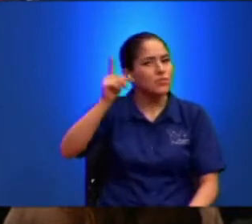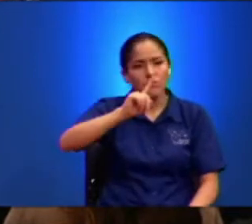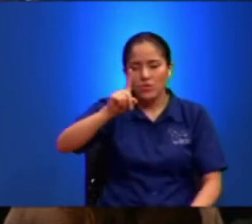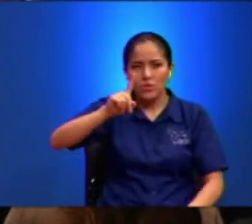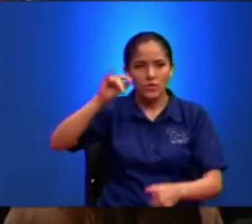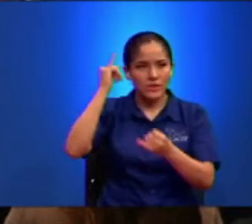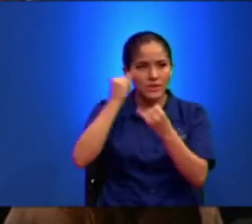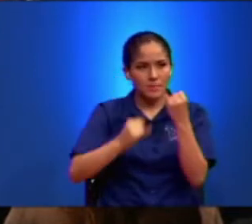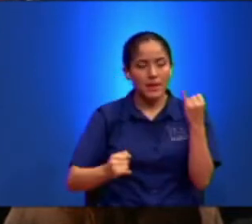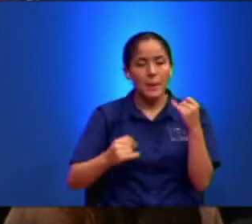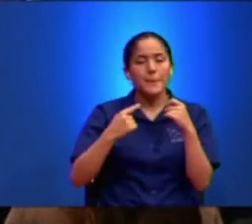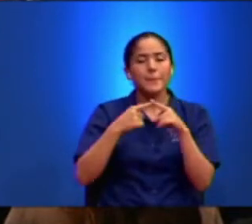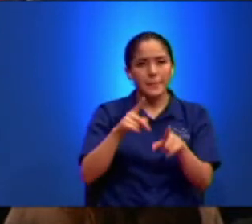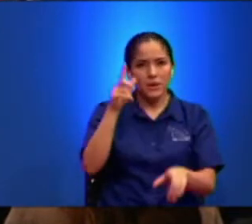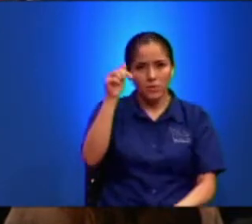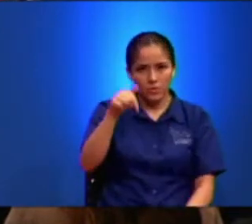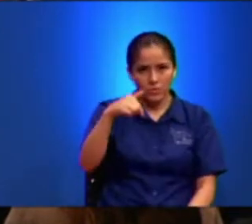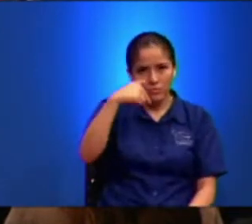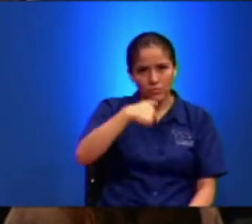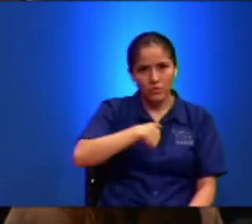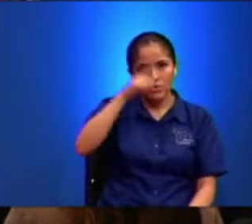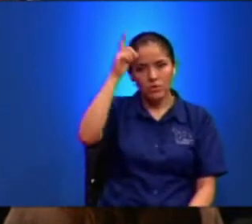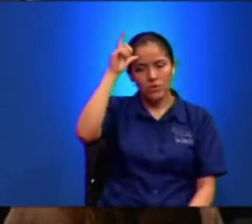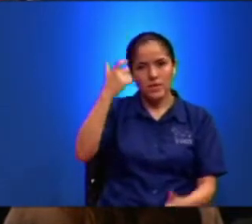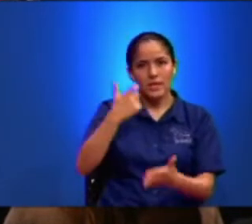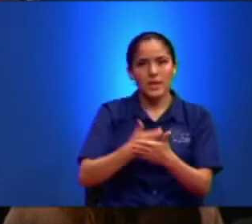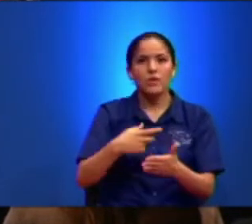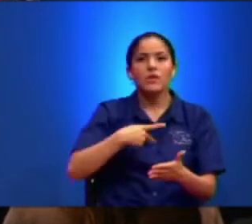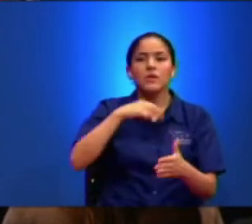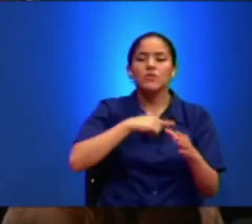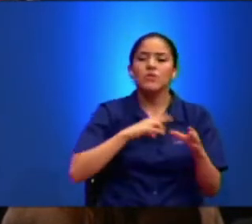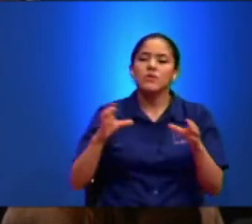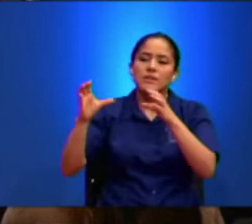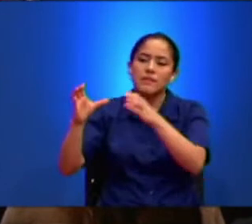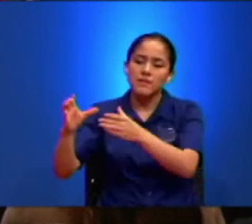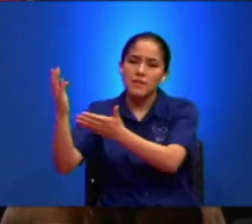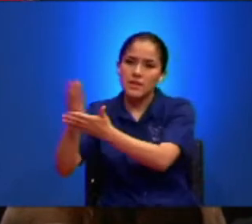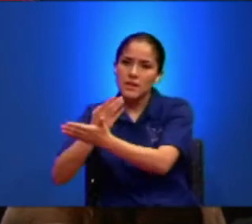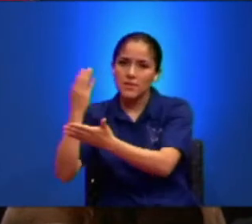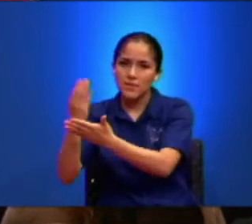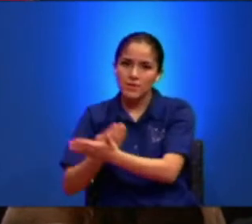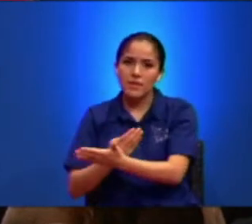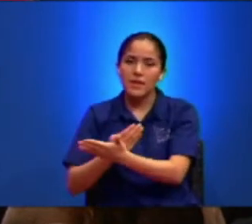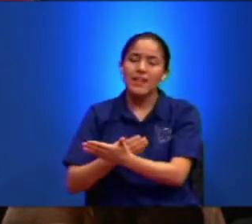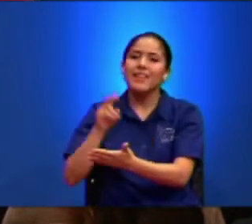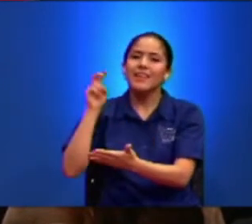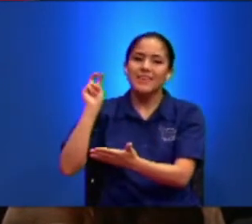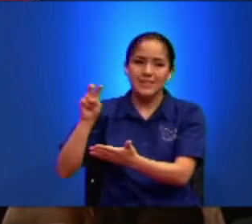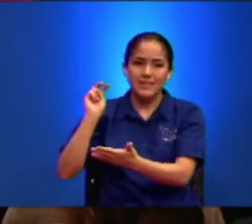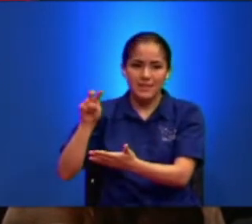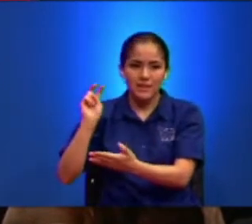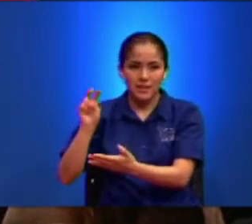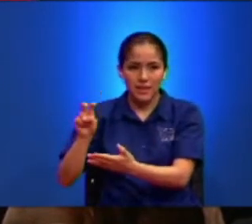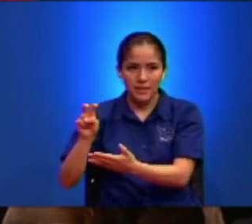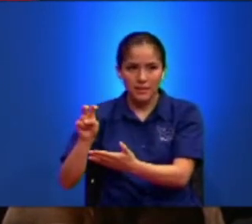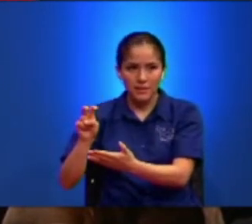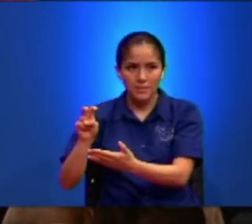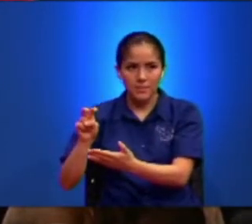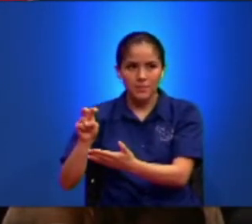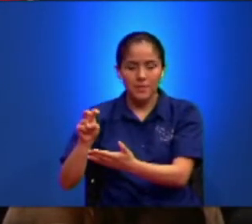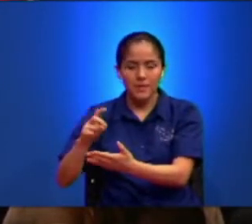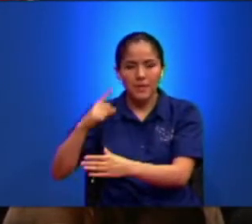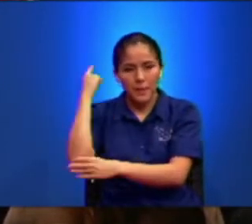Pero Hoy Yo Creo Que Hemos Estado Estableciendo Según La Biblia La Necesidad Imperiosa